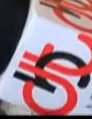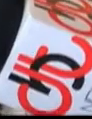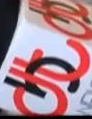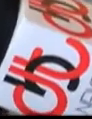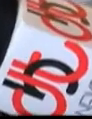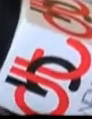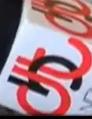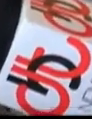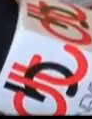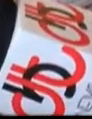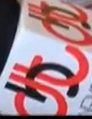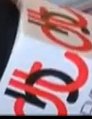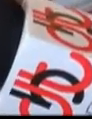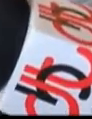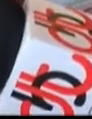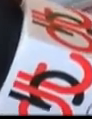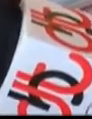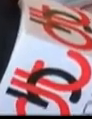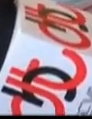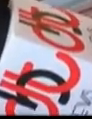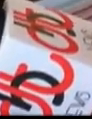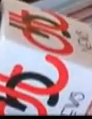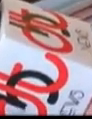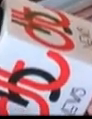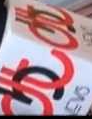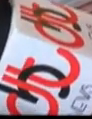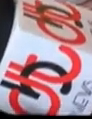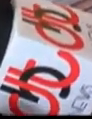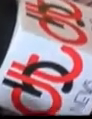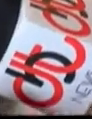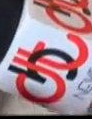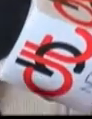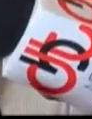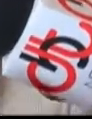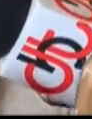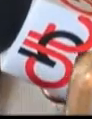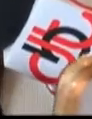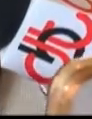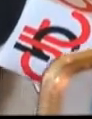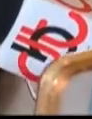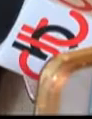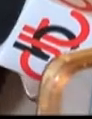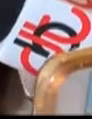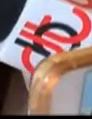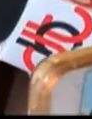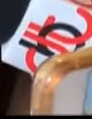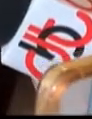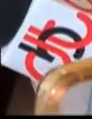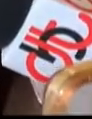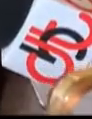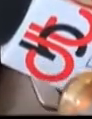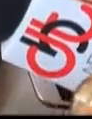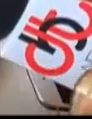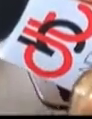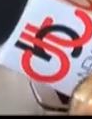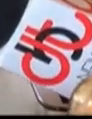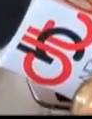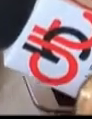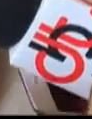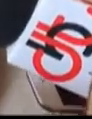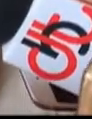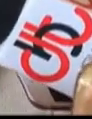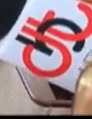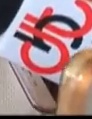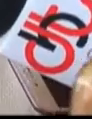instrucción que nos dio precisamente el presidente de la República, de hacer de esta dependencia y hacer de la materia, pues